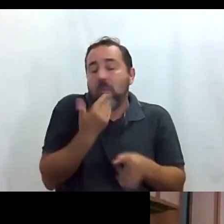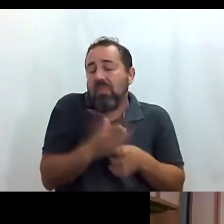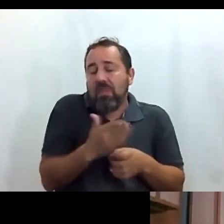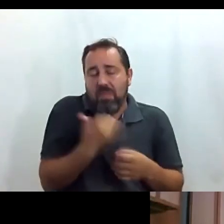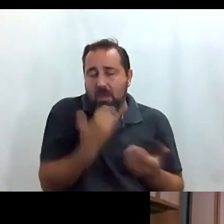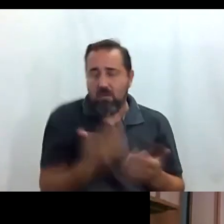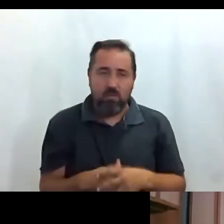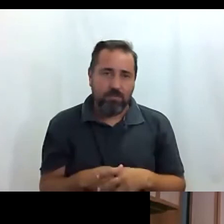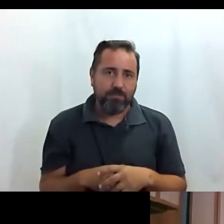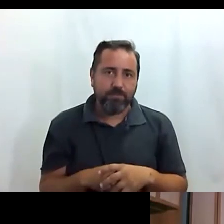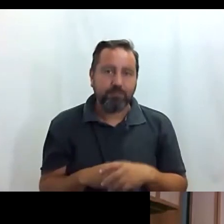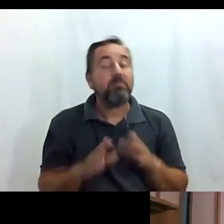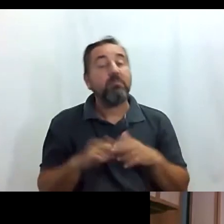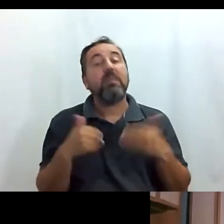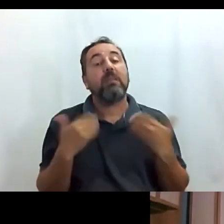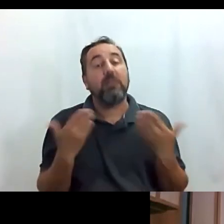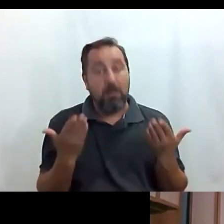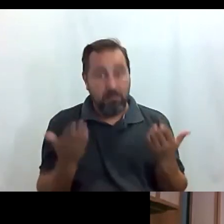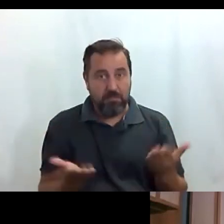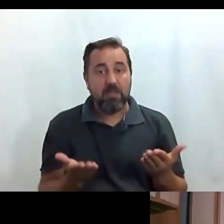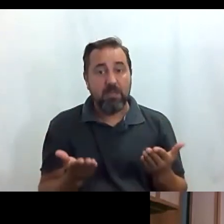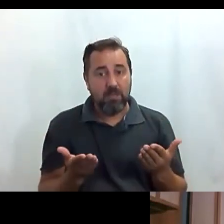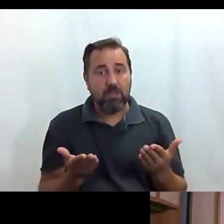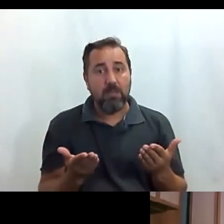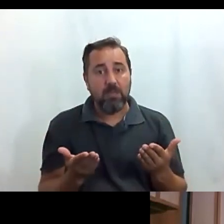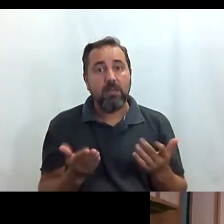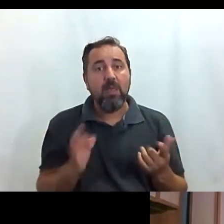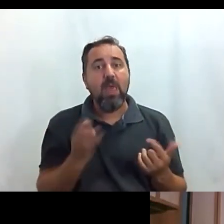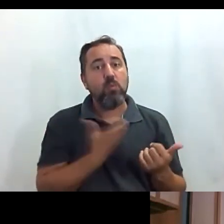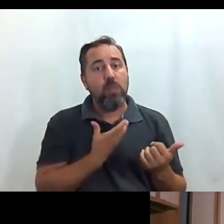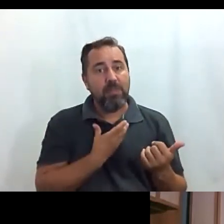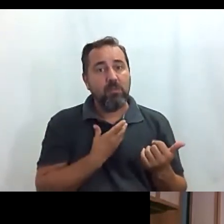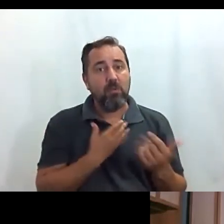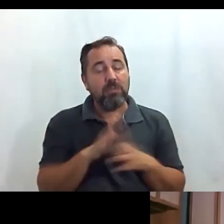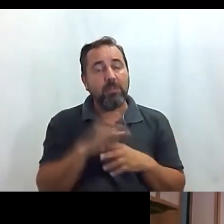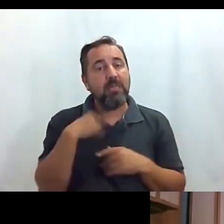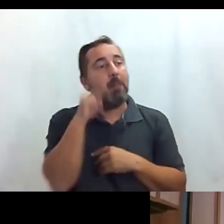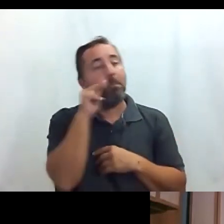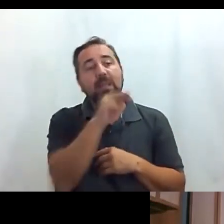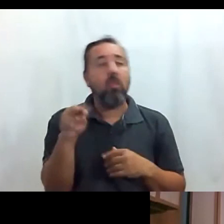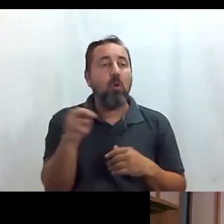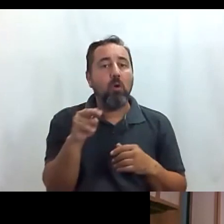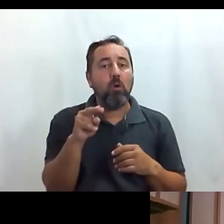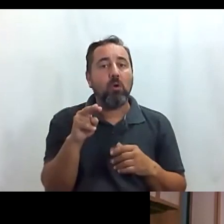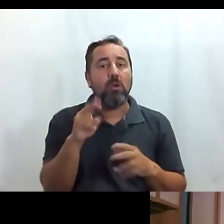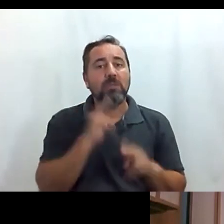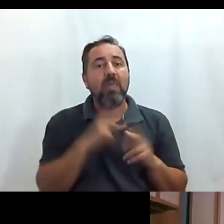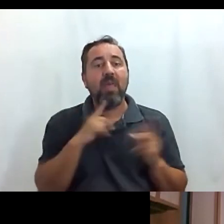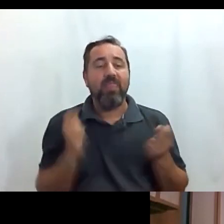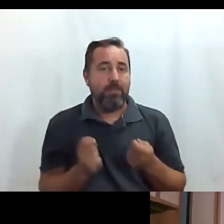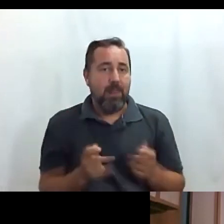sea también está hay representantes del ayuntamiento también el mirador de Cibeles es